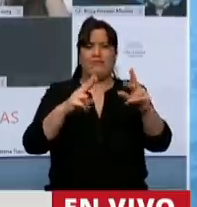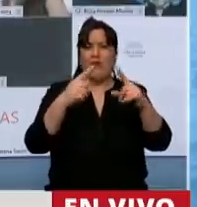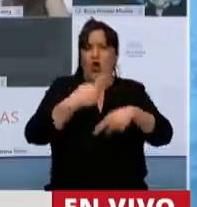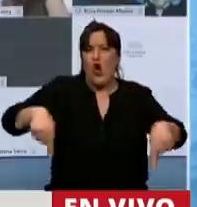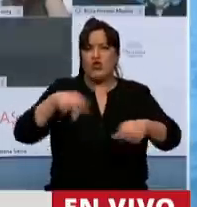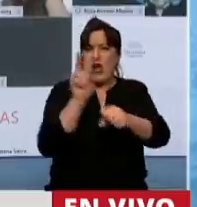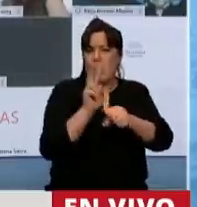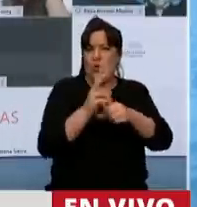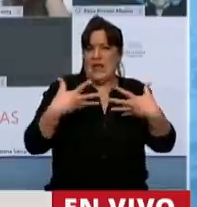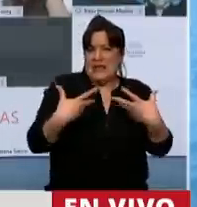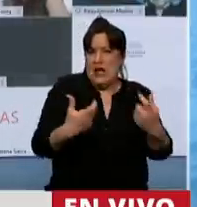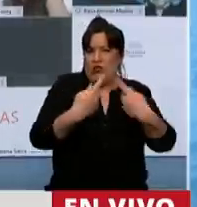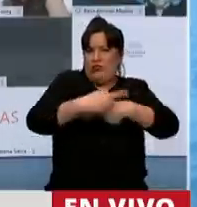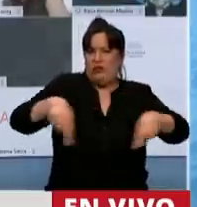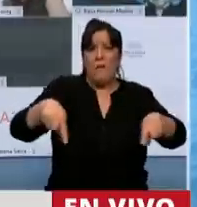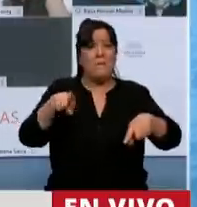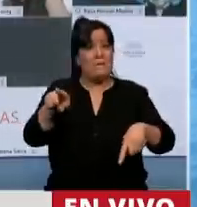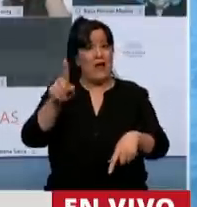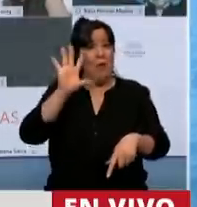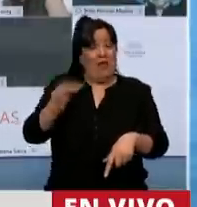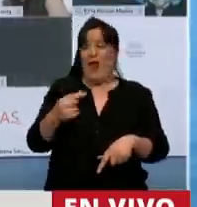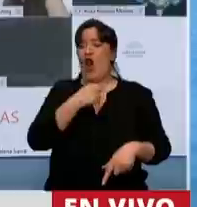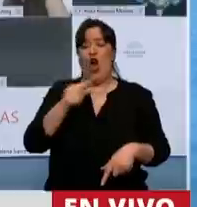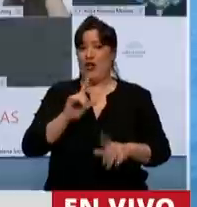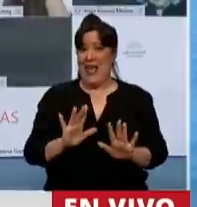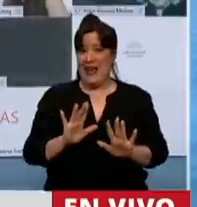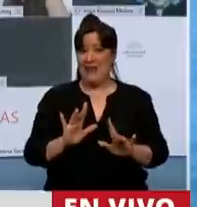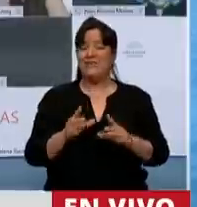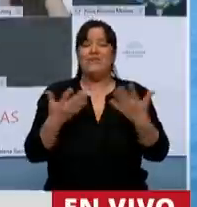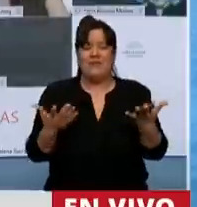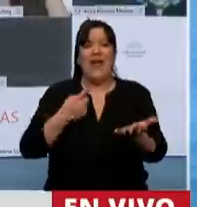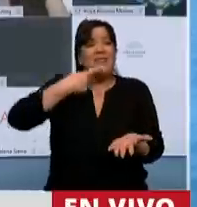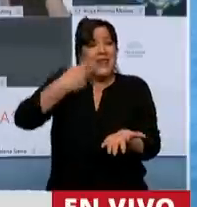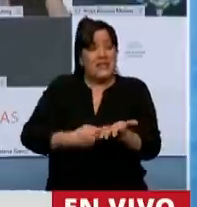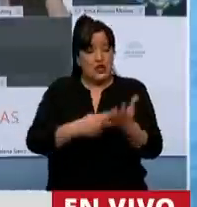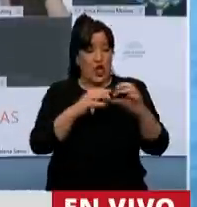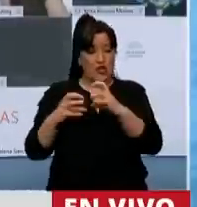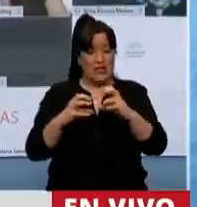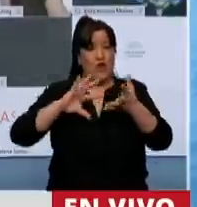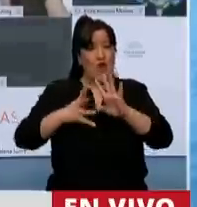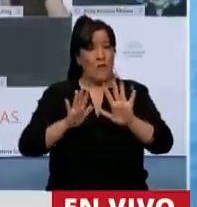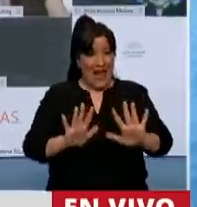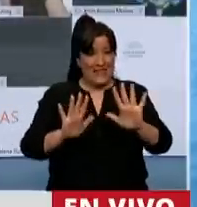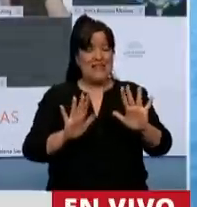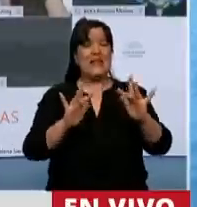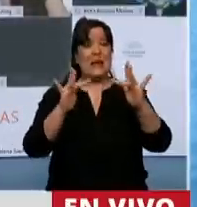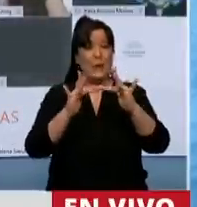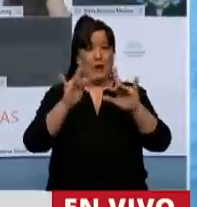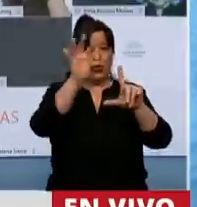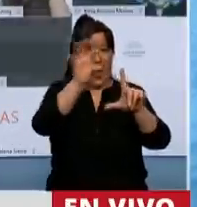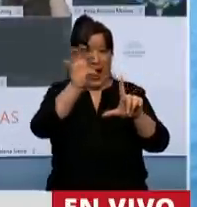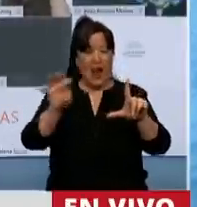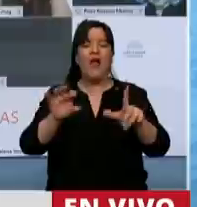es porque no han querido. La decisión que se tomó para sesionar de esta forma es una